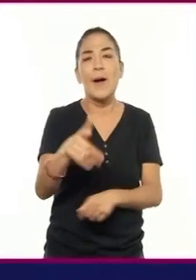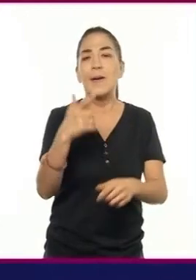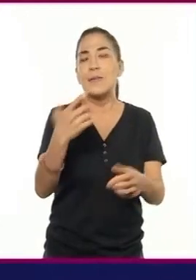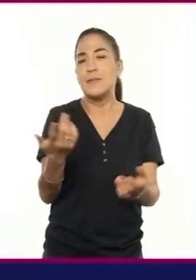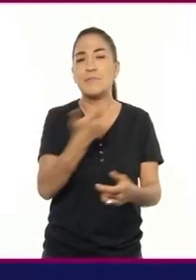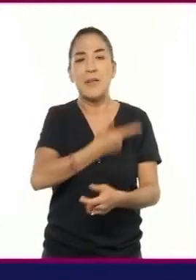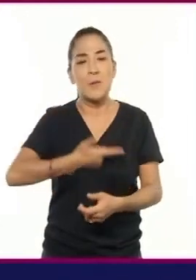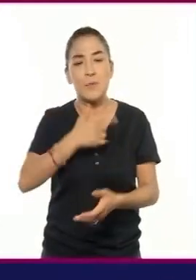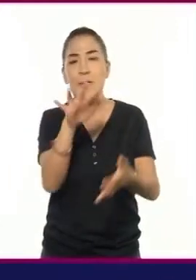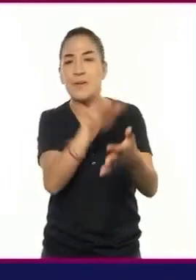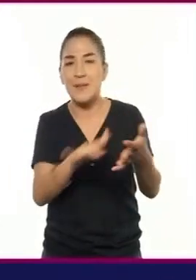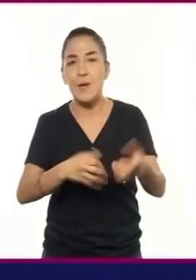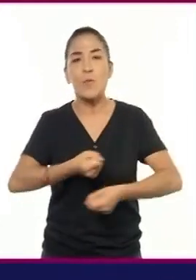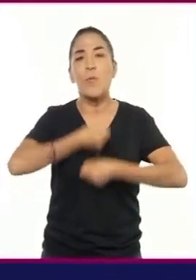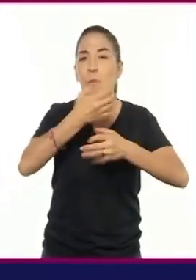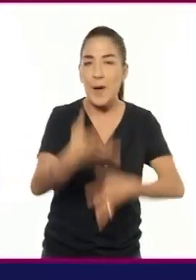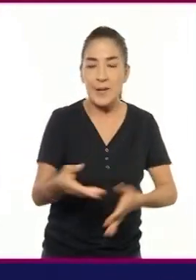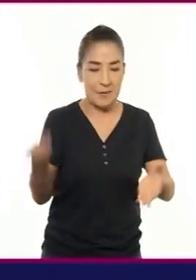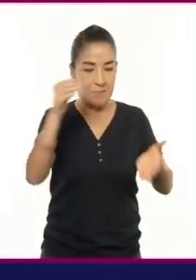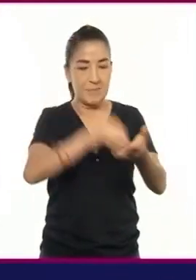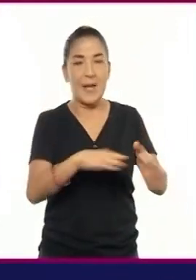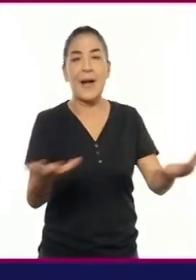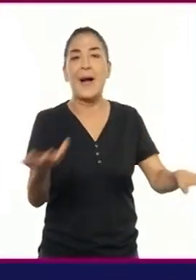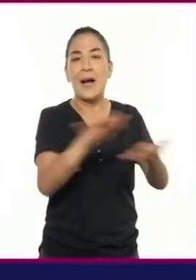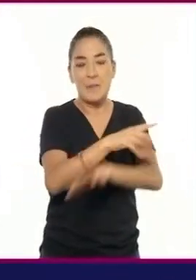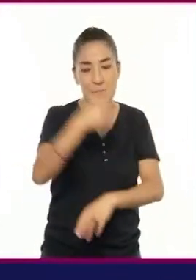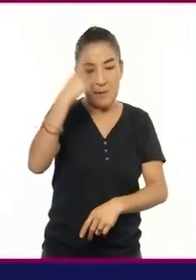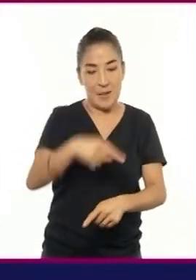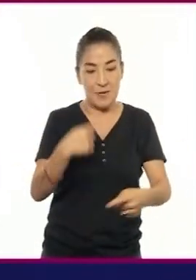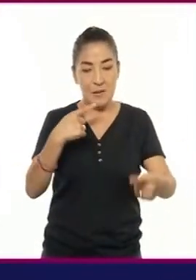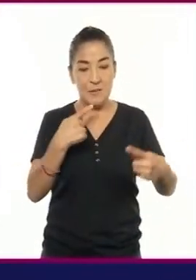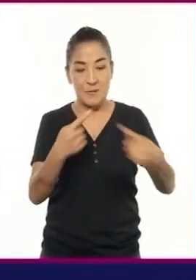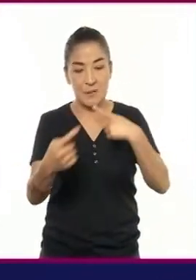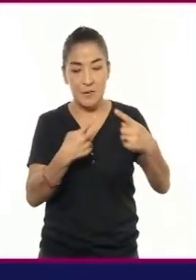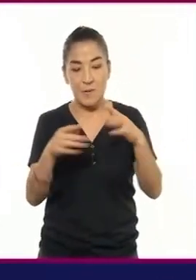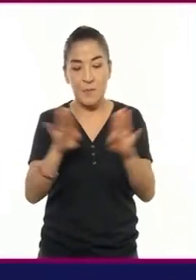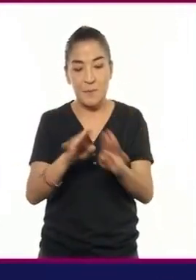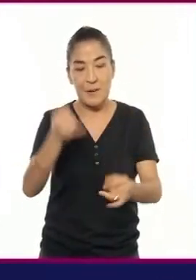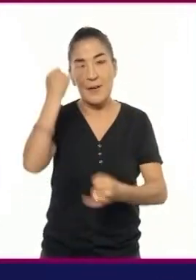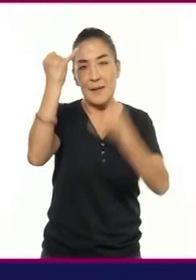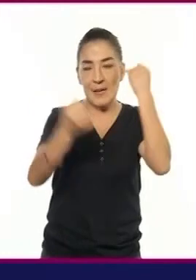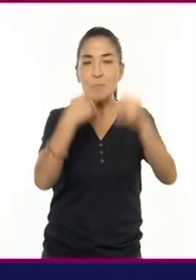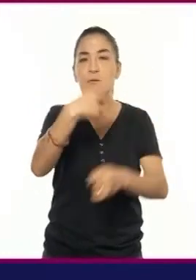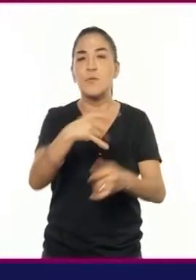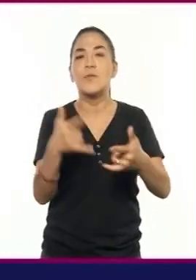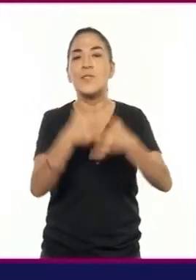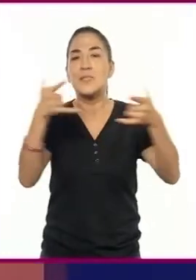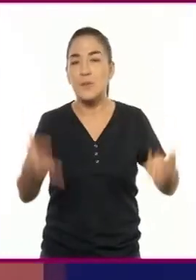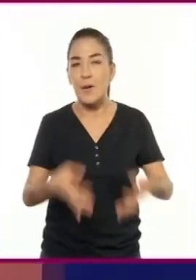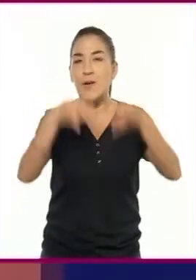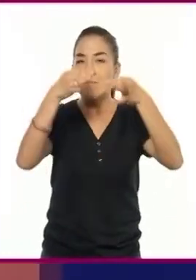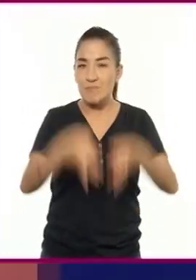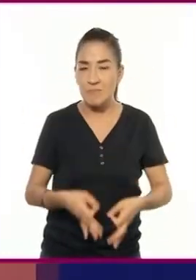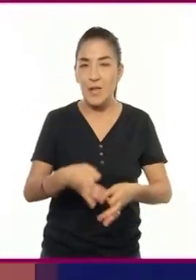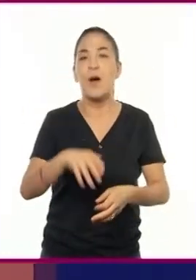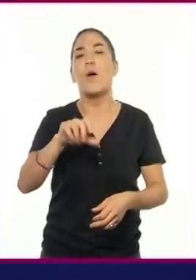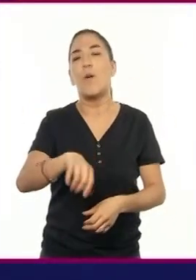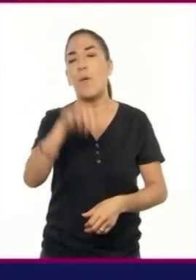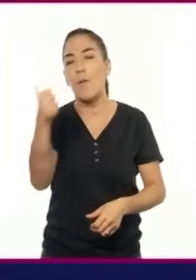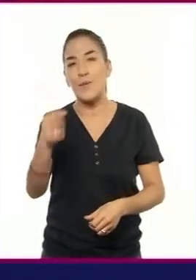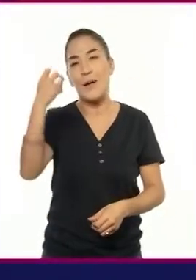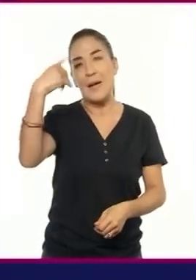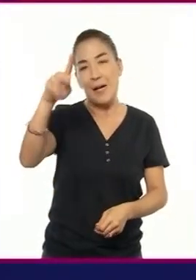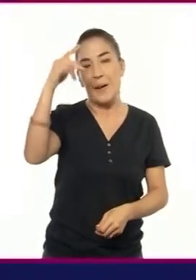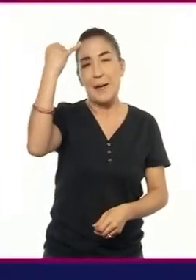a otro, la cual radica en desarrollar con creatividad la historia original desde otra perspectiva. Este